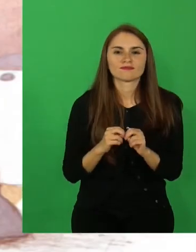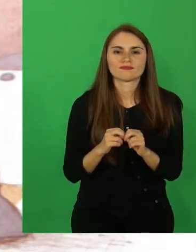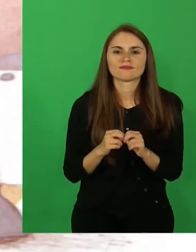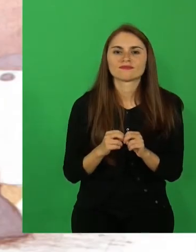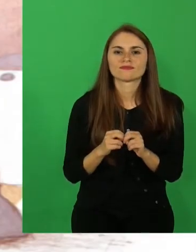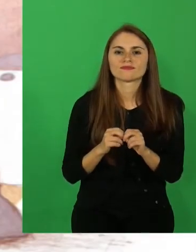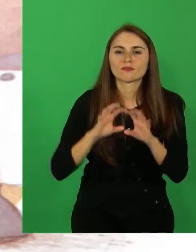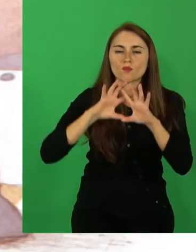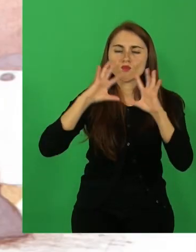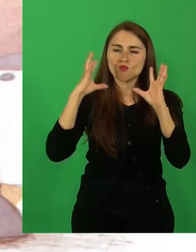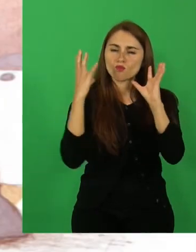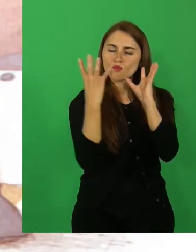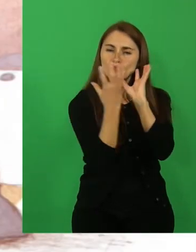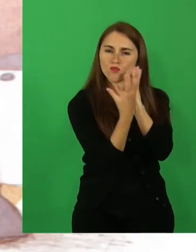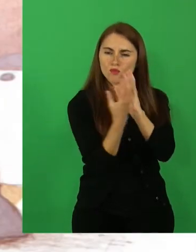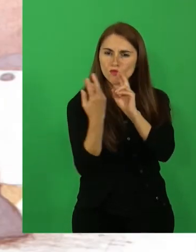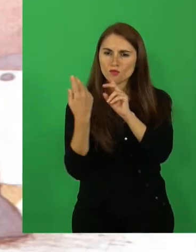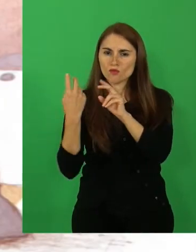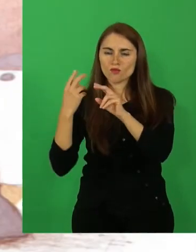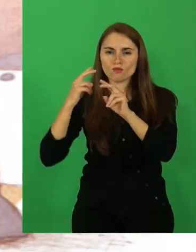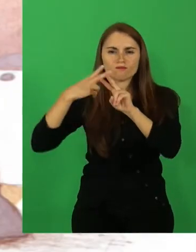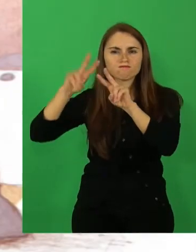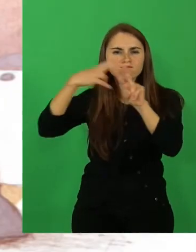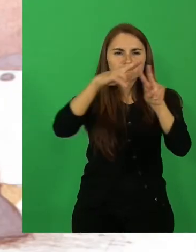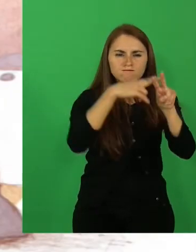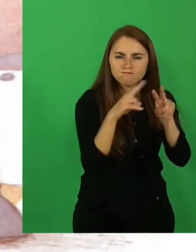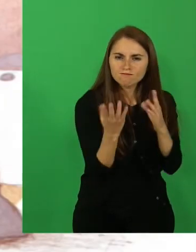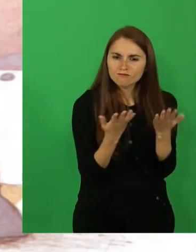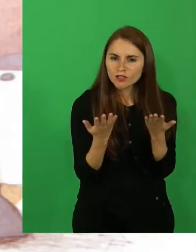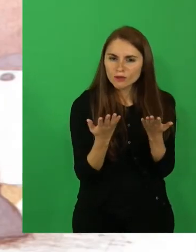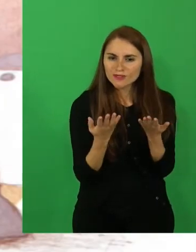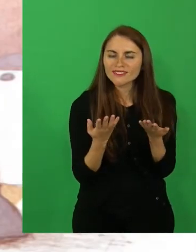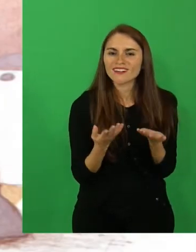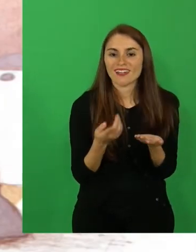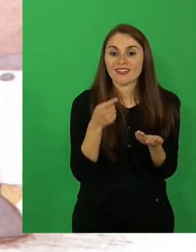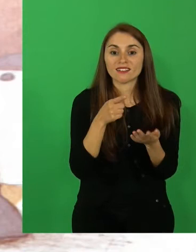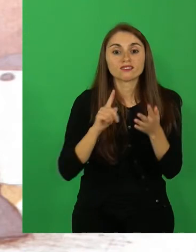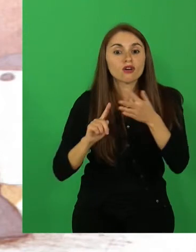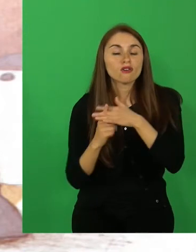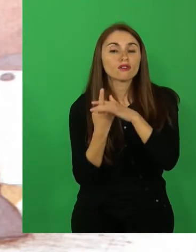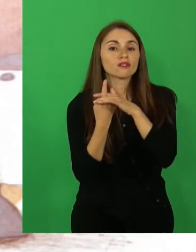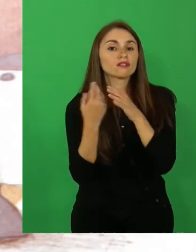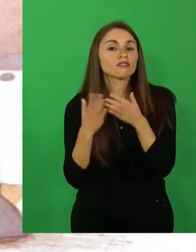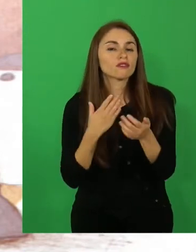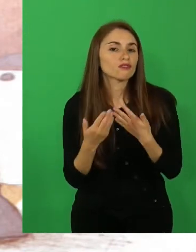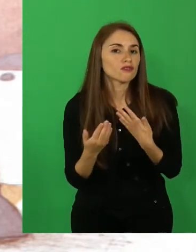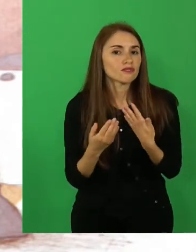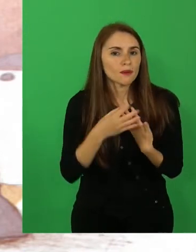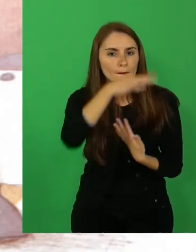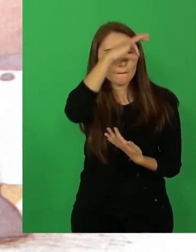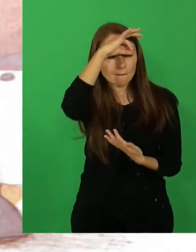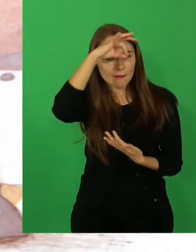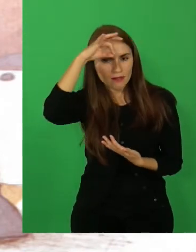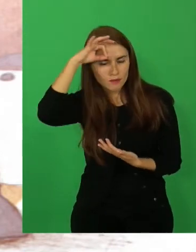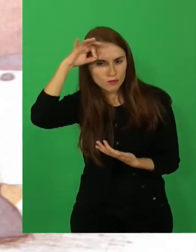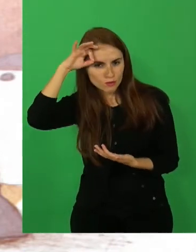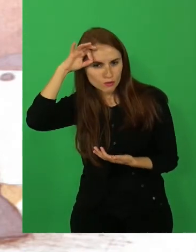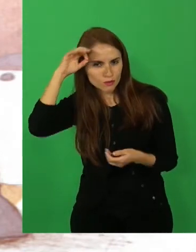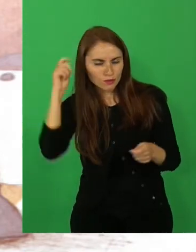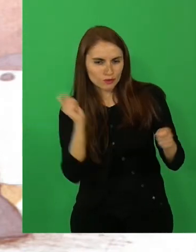mundo. Es un mito mapuche, de ese importante pueblo